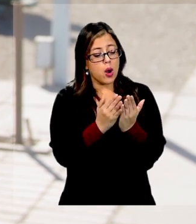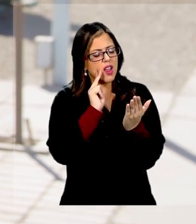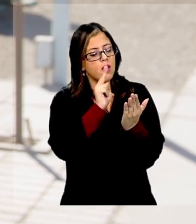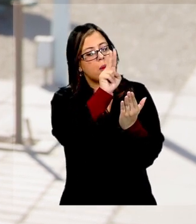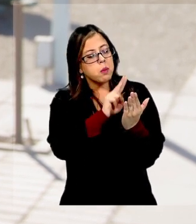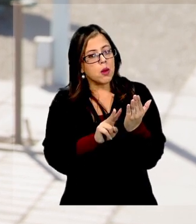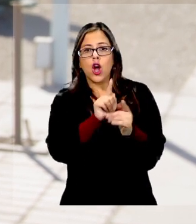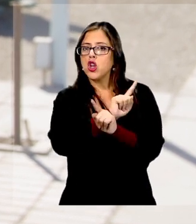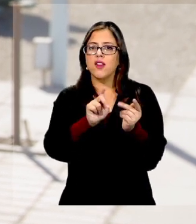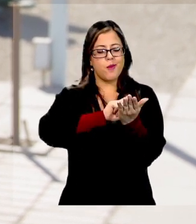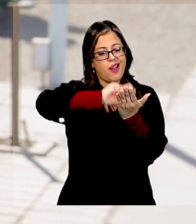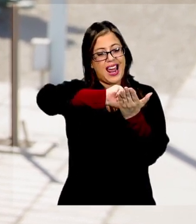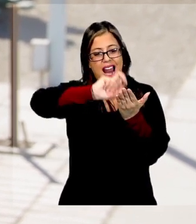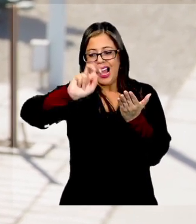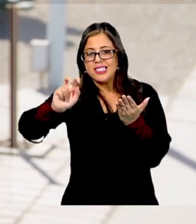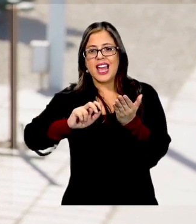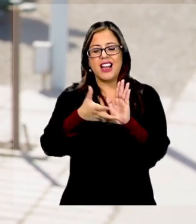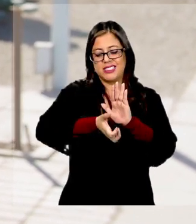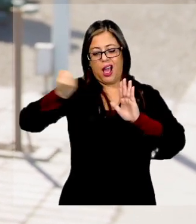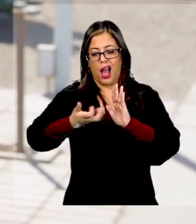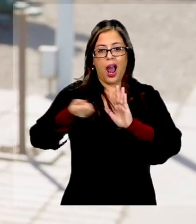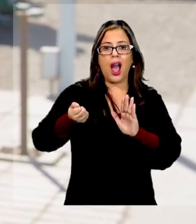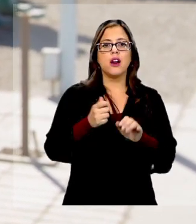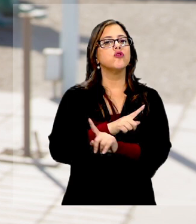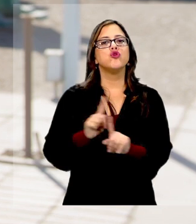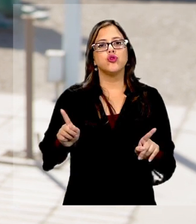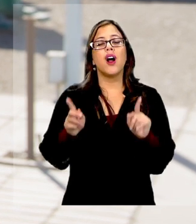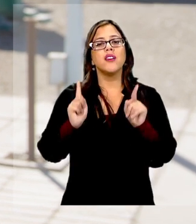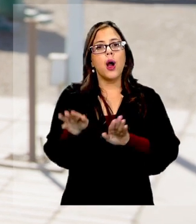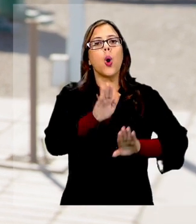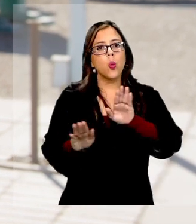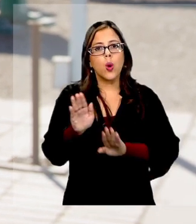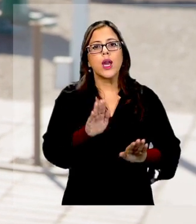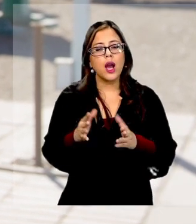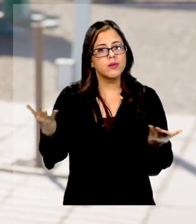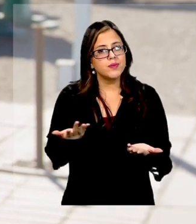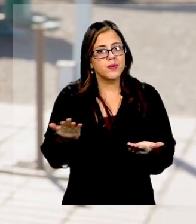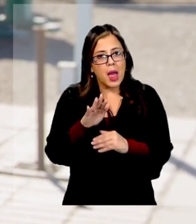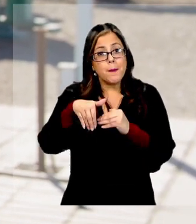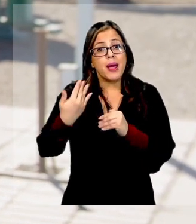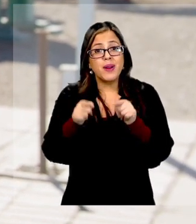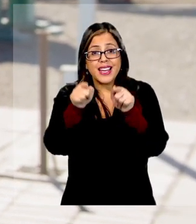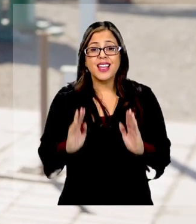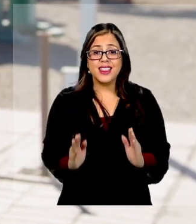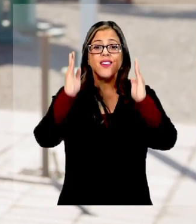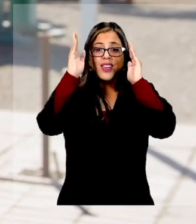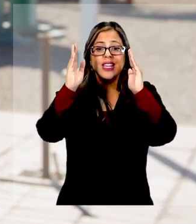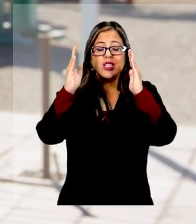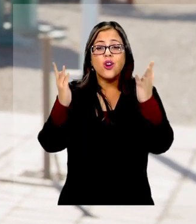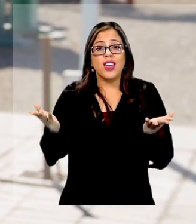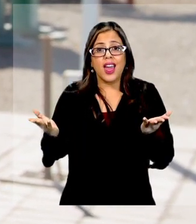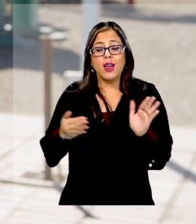debemos ni rayarle la tapa, ni sacarle las hojas, sino que tenemos que cuidarlo para que después ese edificio le